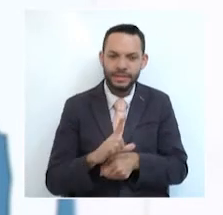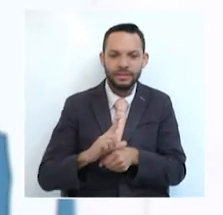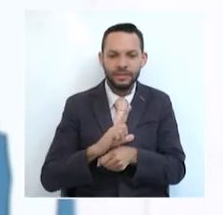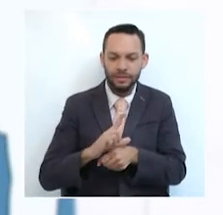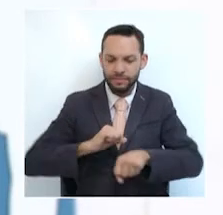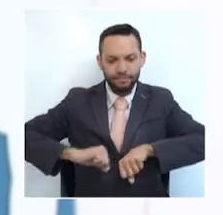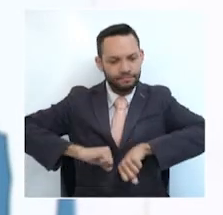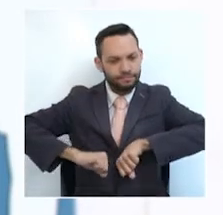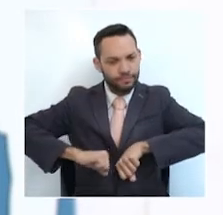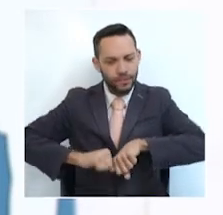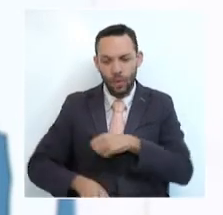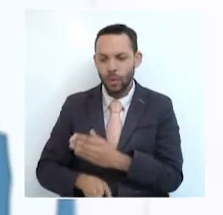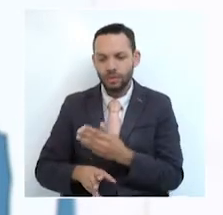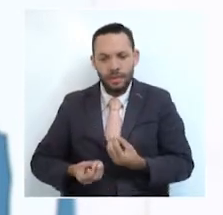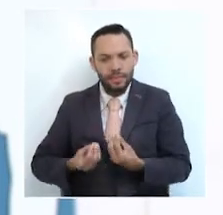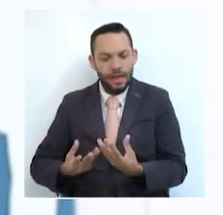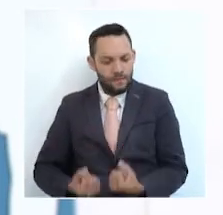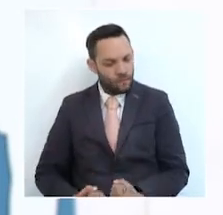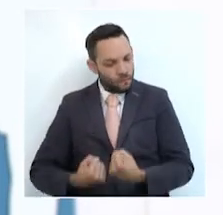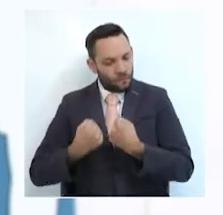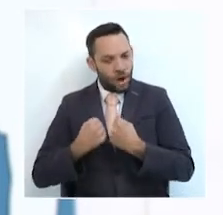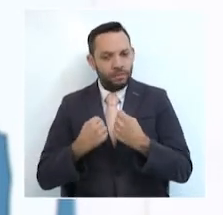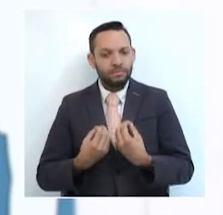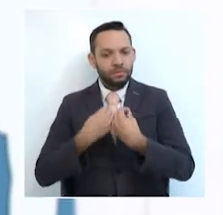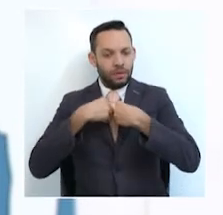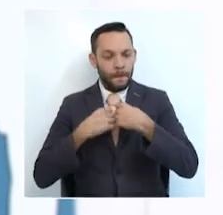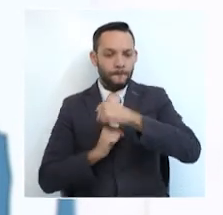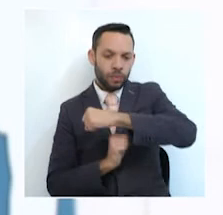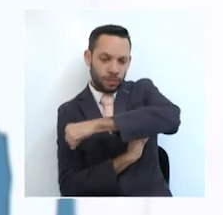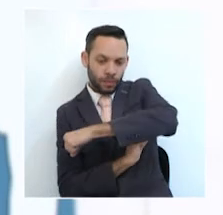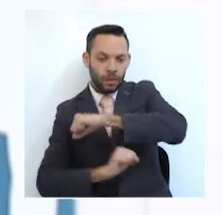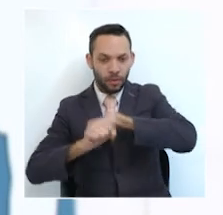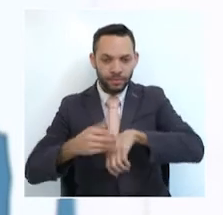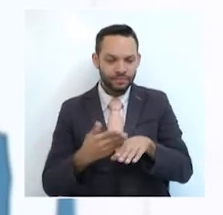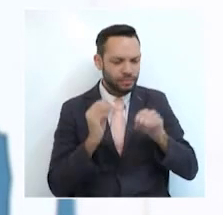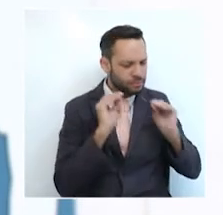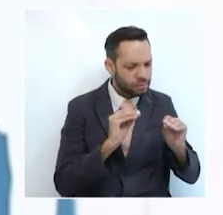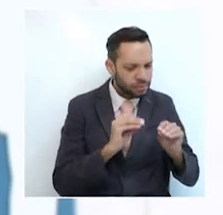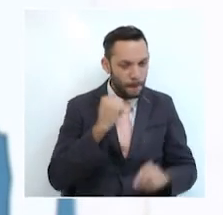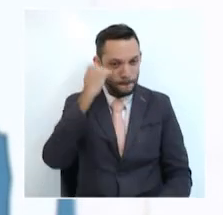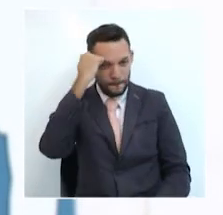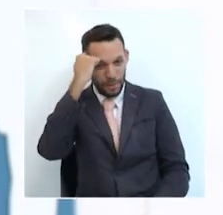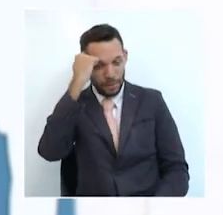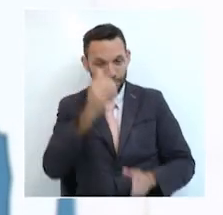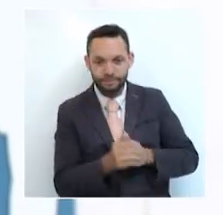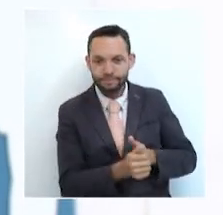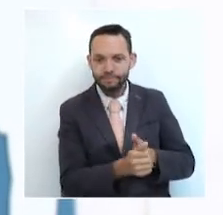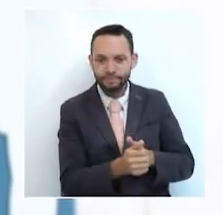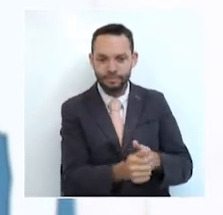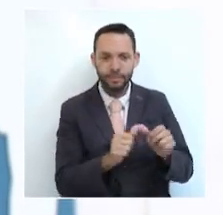aspira a potenciarlo en los diferentes municipios con capacitaciones, con técnicos y con muy buenas presentaciones.